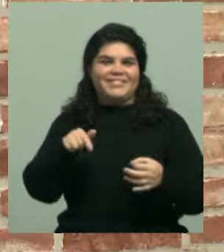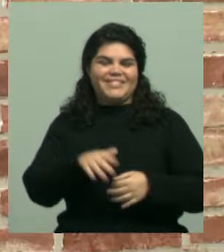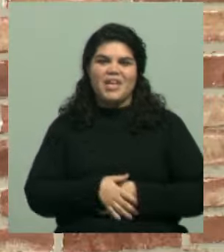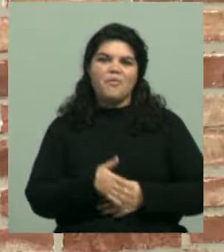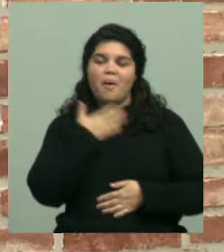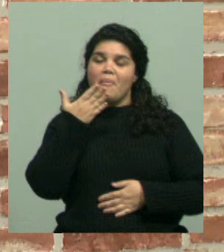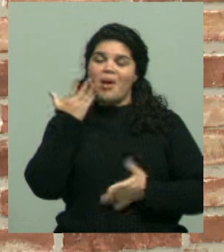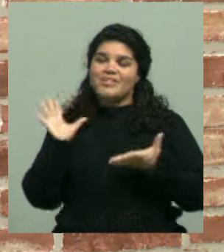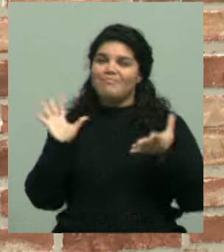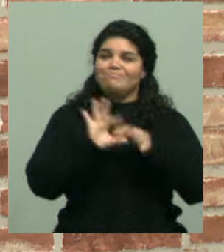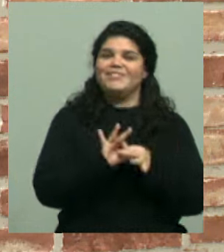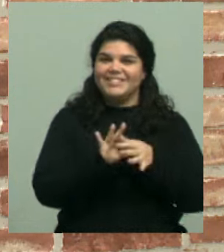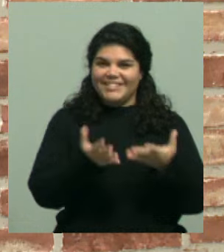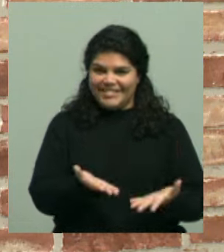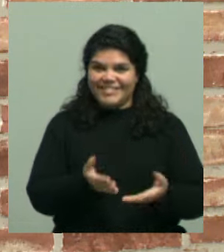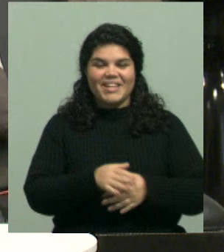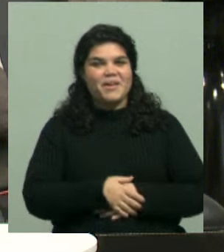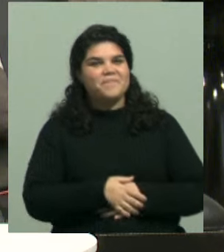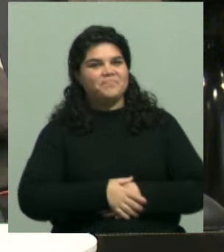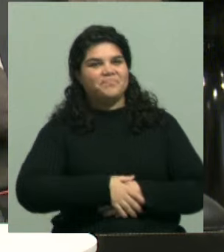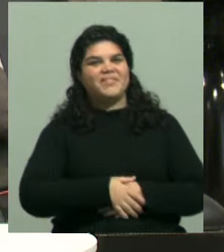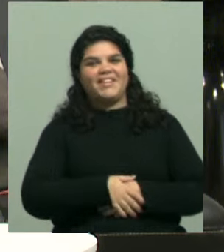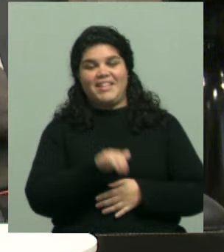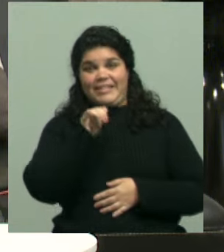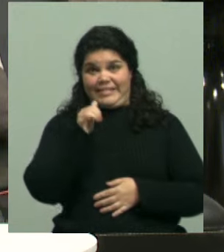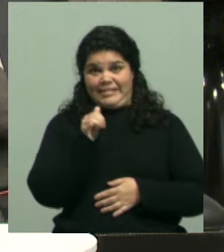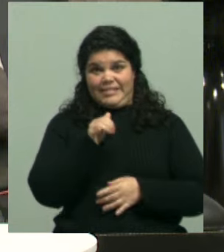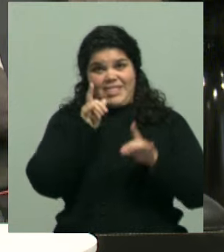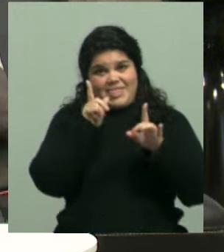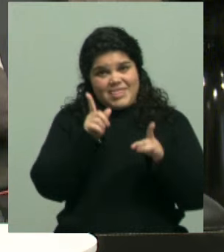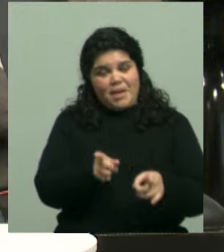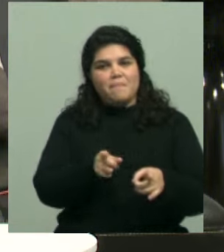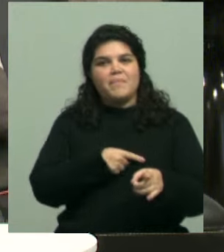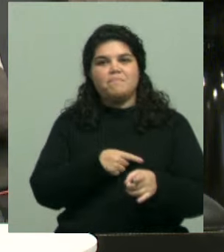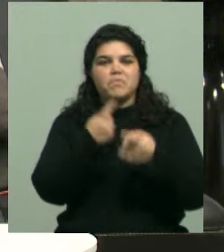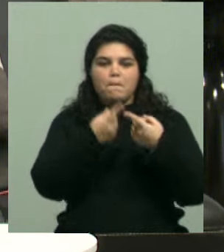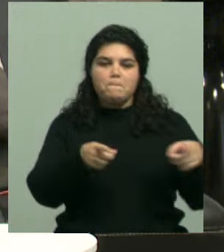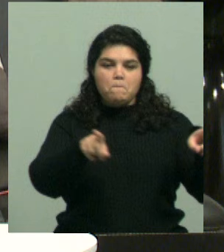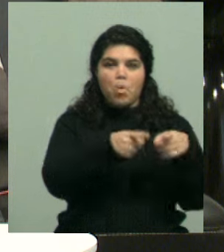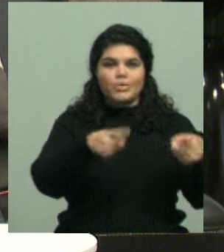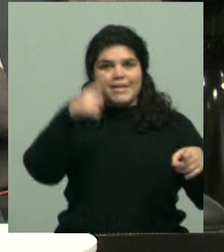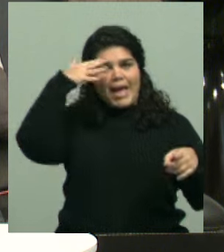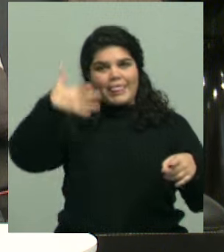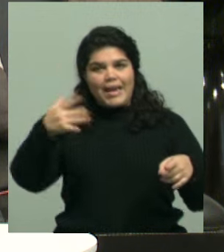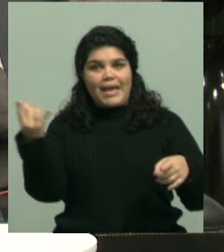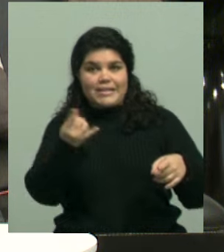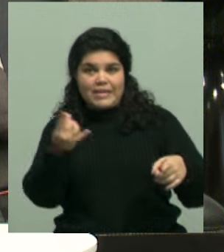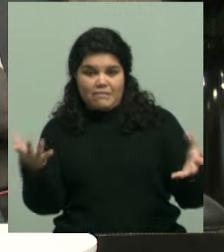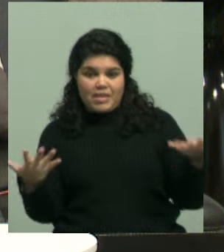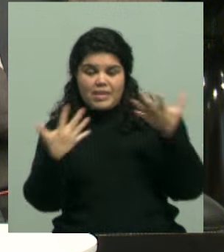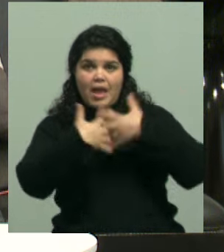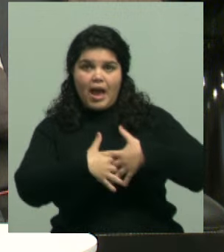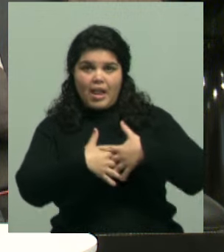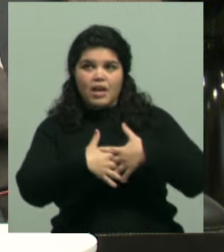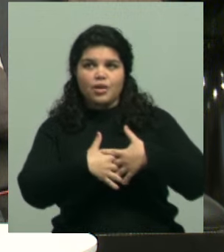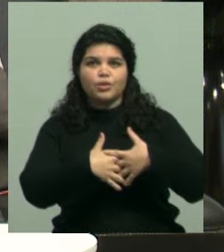pura, no falta, pero bueno. Poesía pura. Y bueno, y hablamos también de los roces como lo de la música con inteligencia artificial, cuando